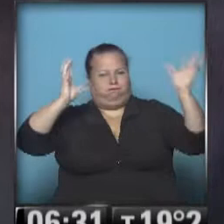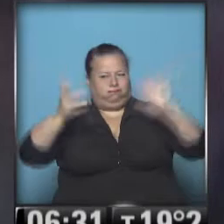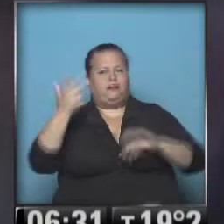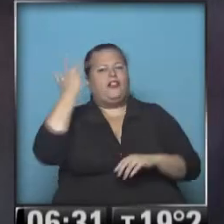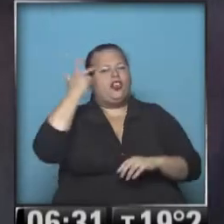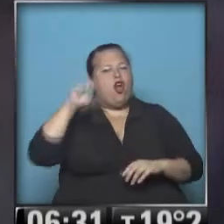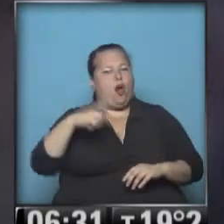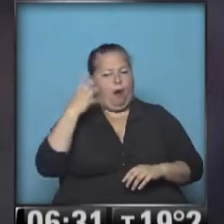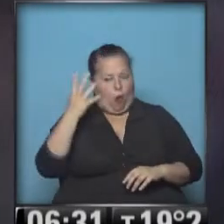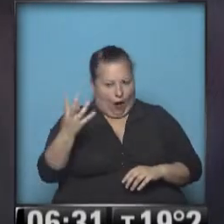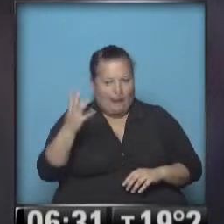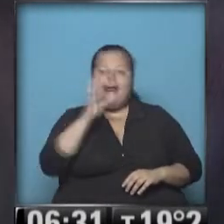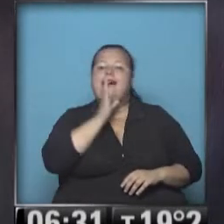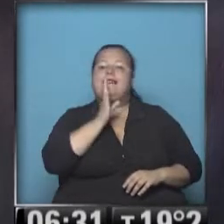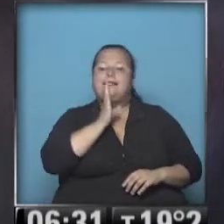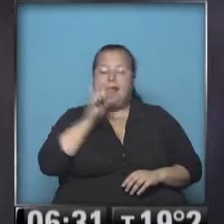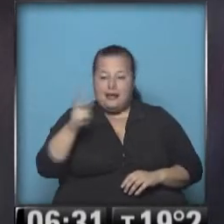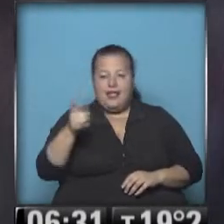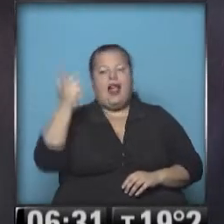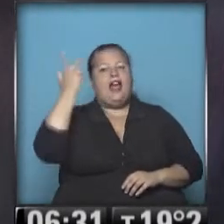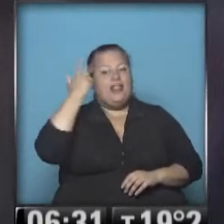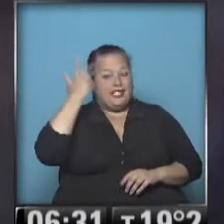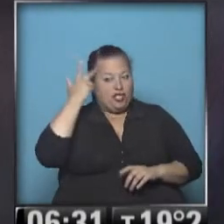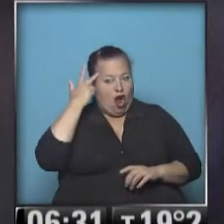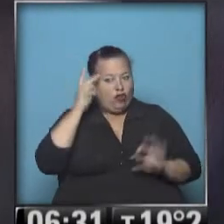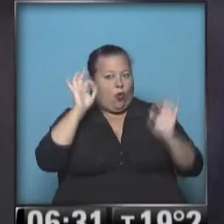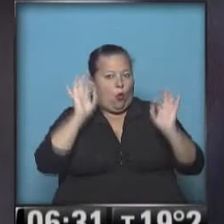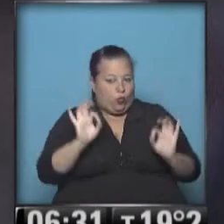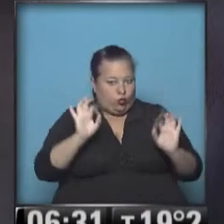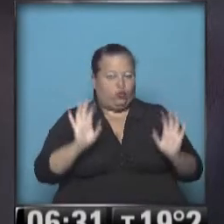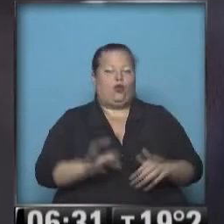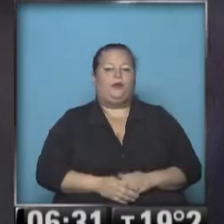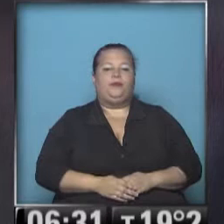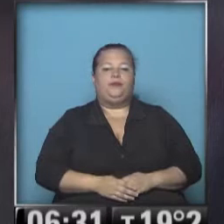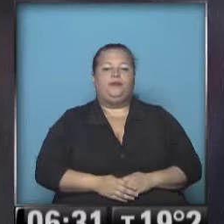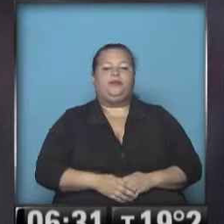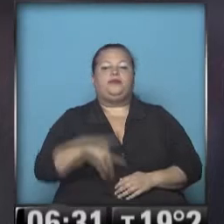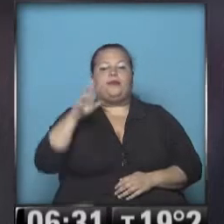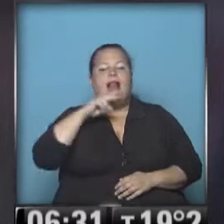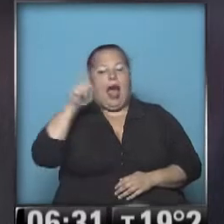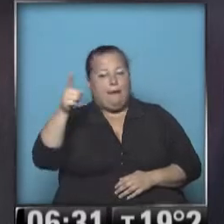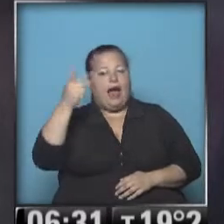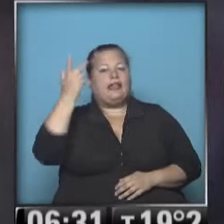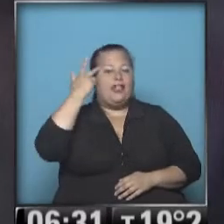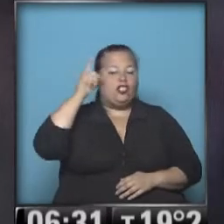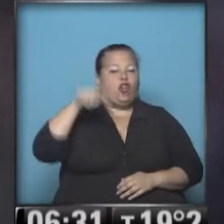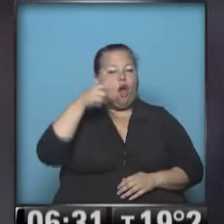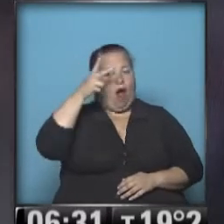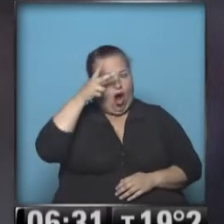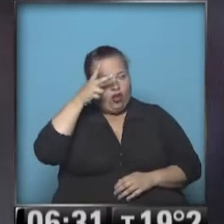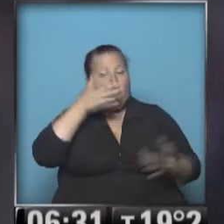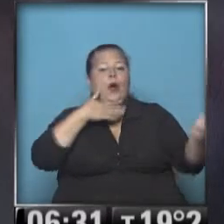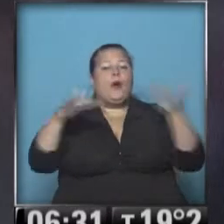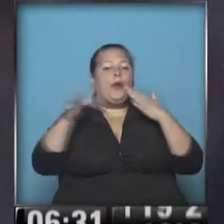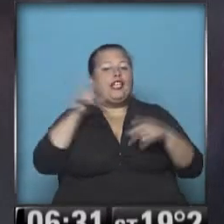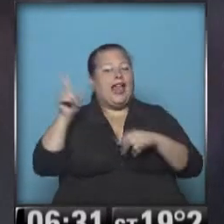18,4. Ezeiza, 18 redonditos, ¿eh? Ya está La Plata con 18,8. Viento